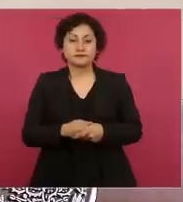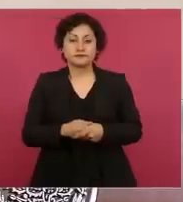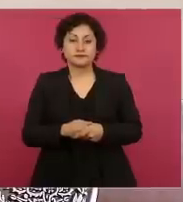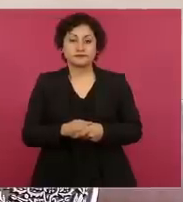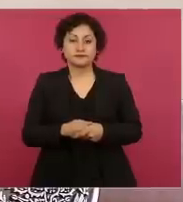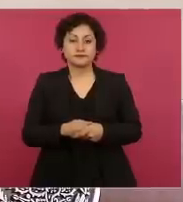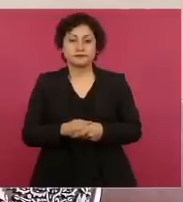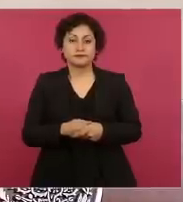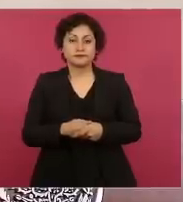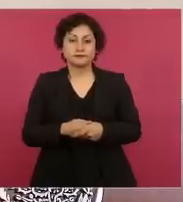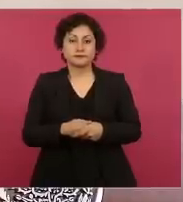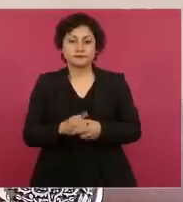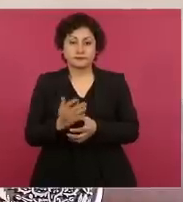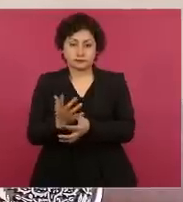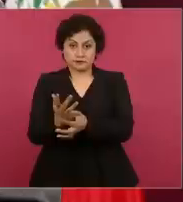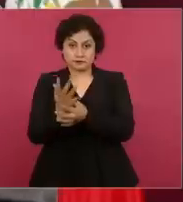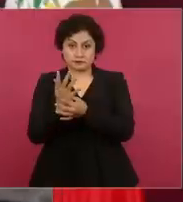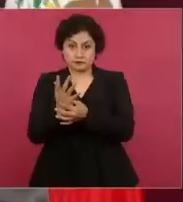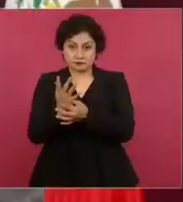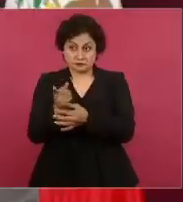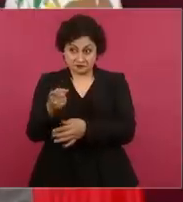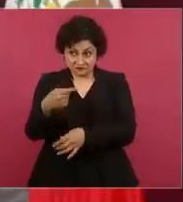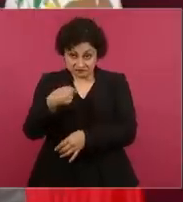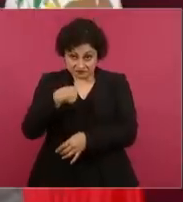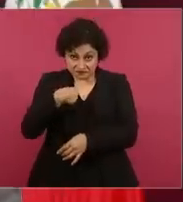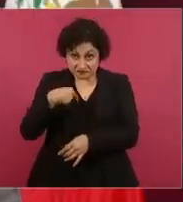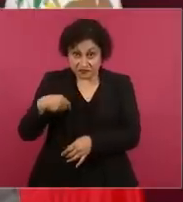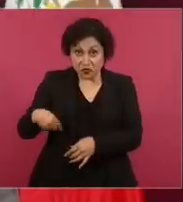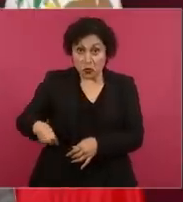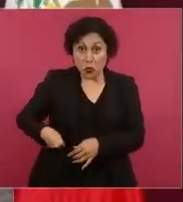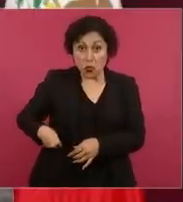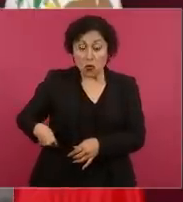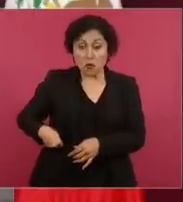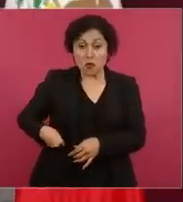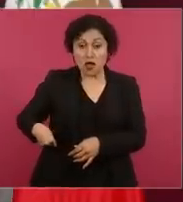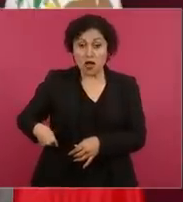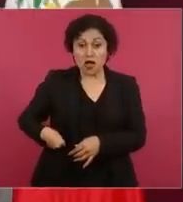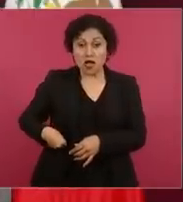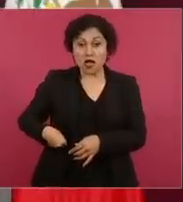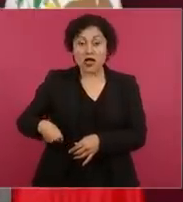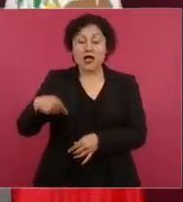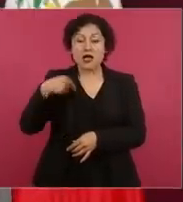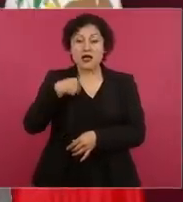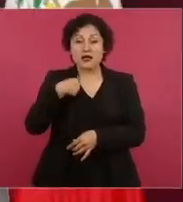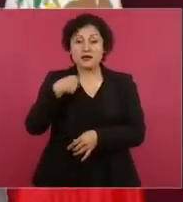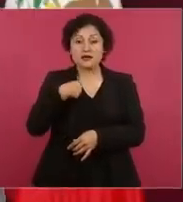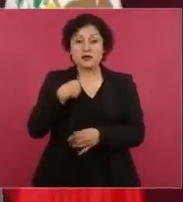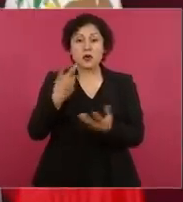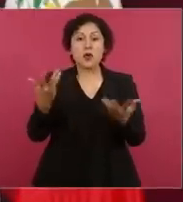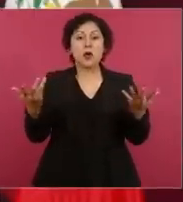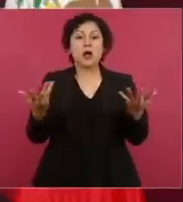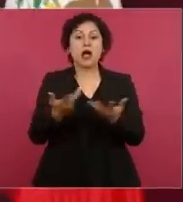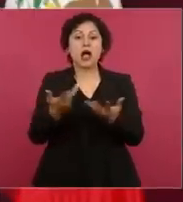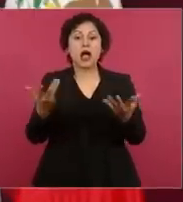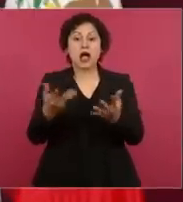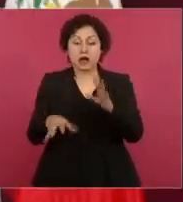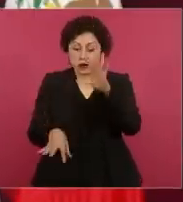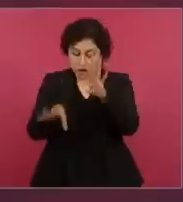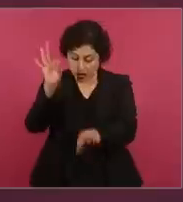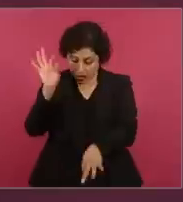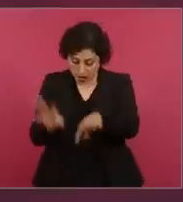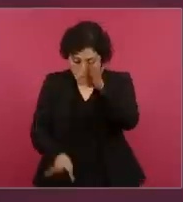yo soy el responsable de estar creando una nueva verdad histórica,